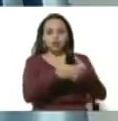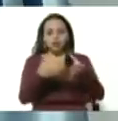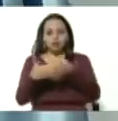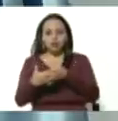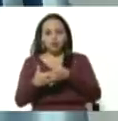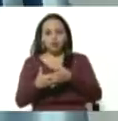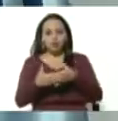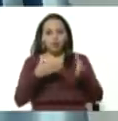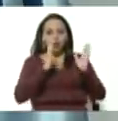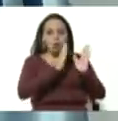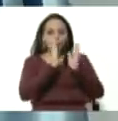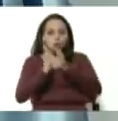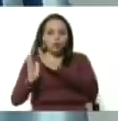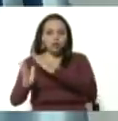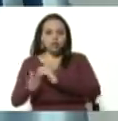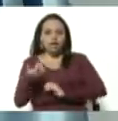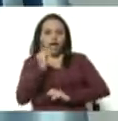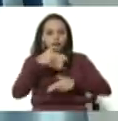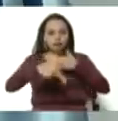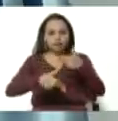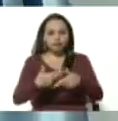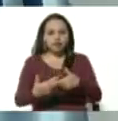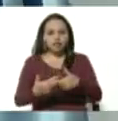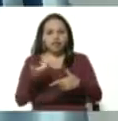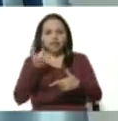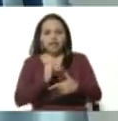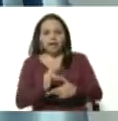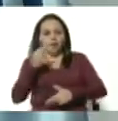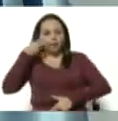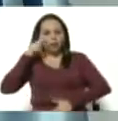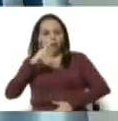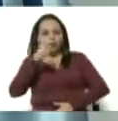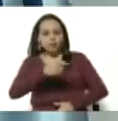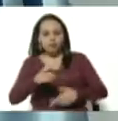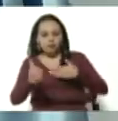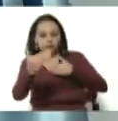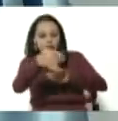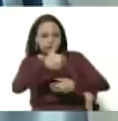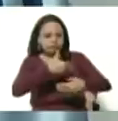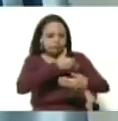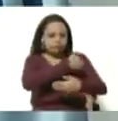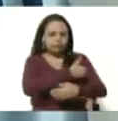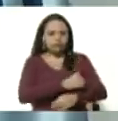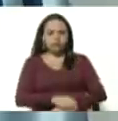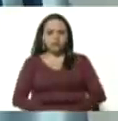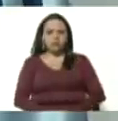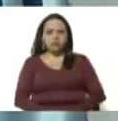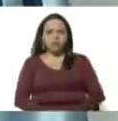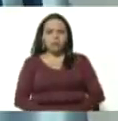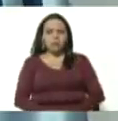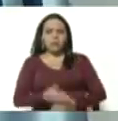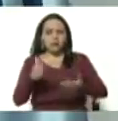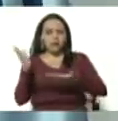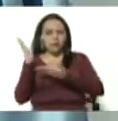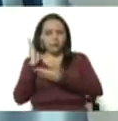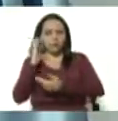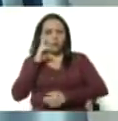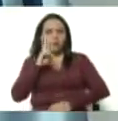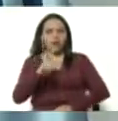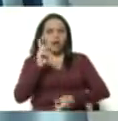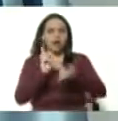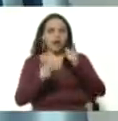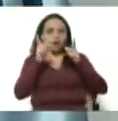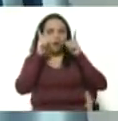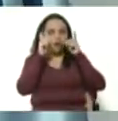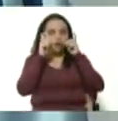organizada que se están dedicando a pasar con nacionales por estas trochas. Vean ustedes ya algunas de estas